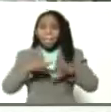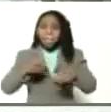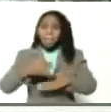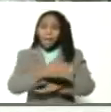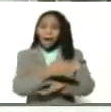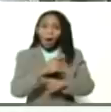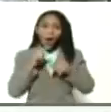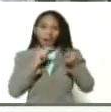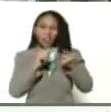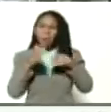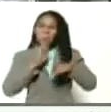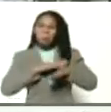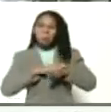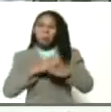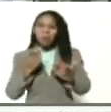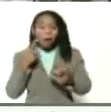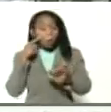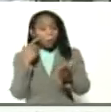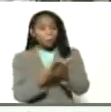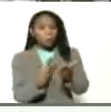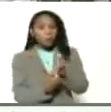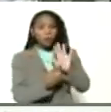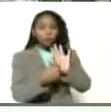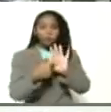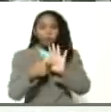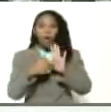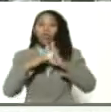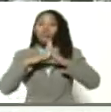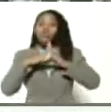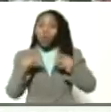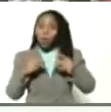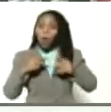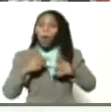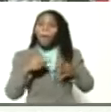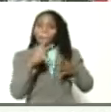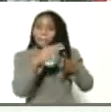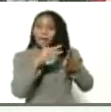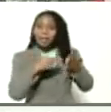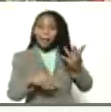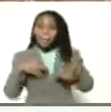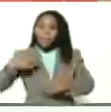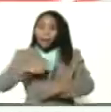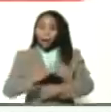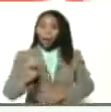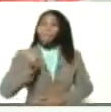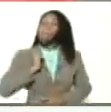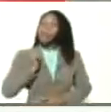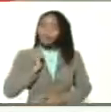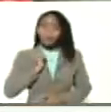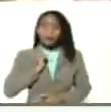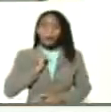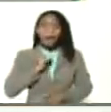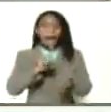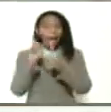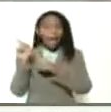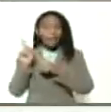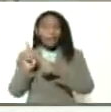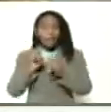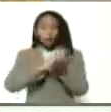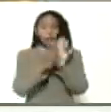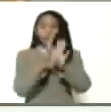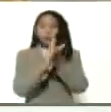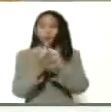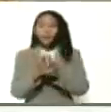presidente? Nosotros aquí demostramos que todo el producto de pescado es aprovechable. Esta harina de pescado